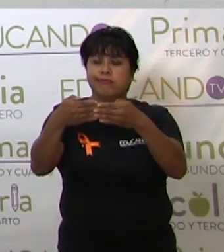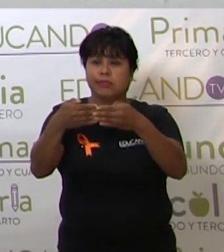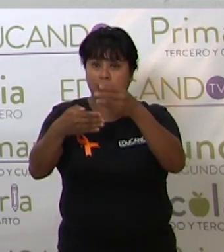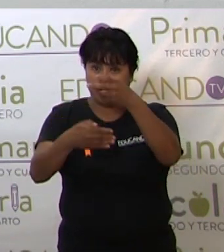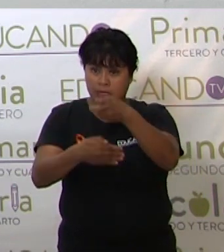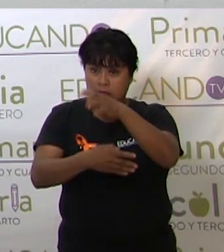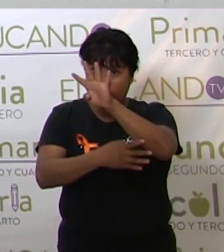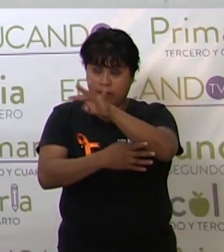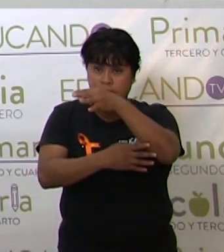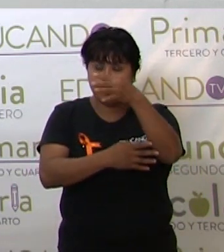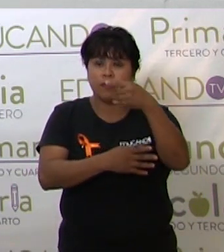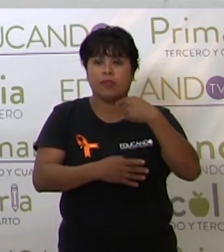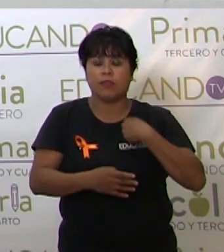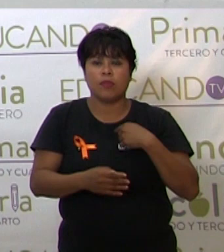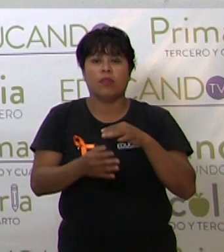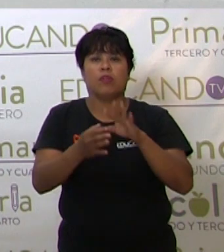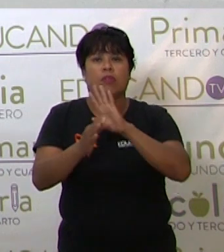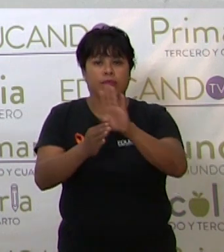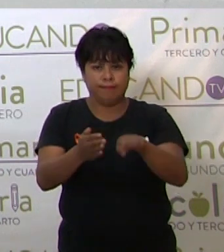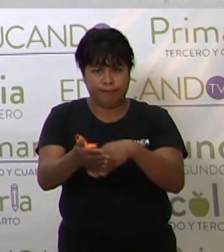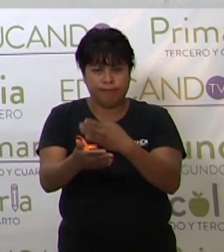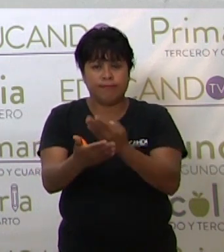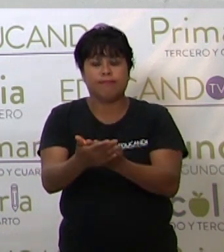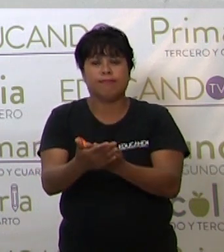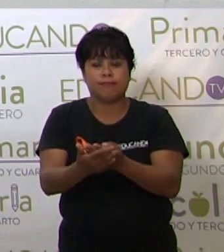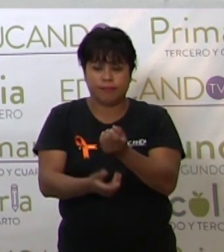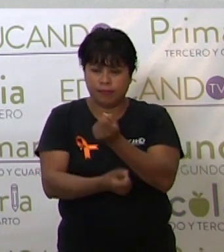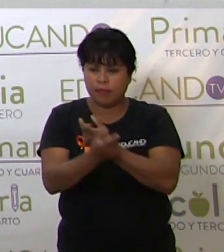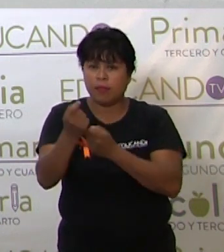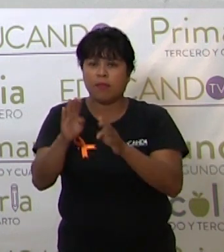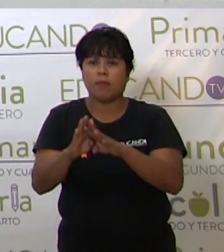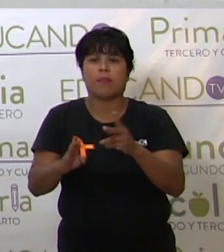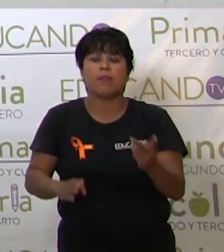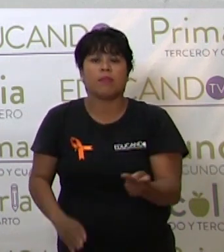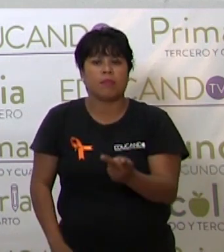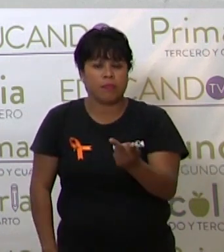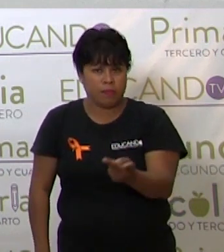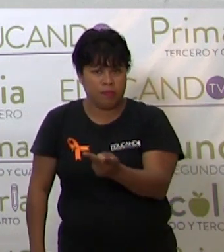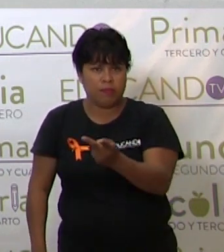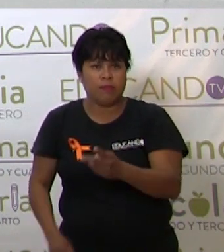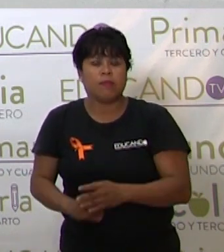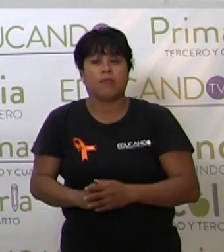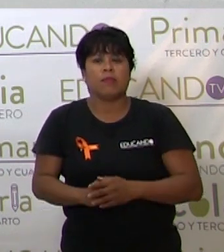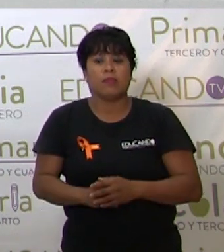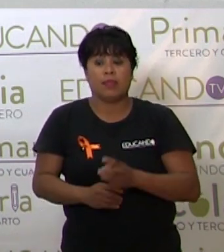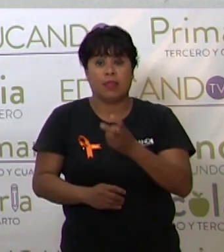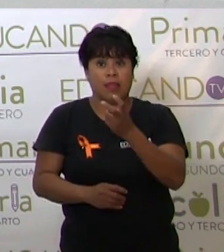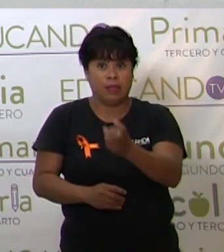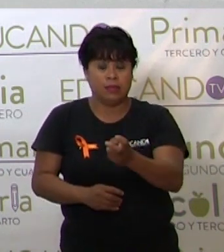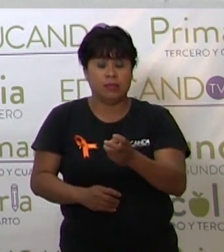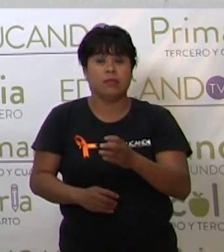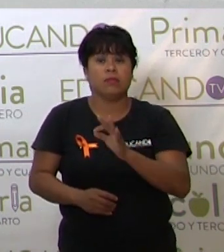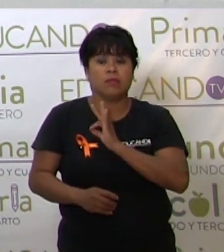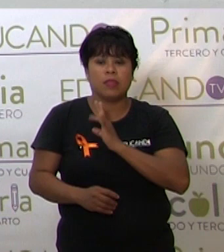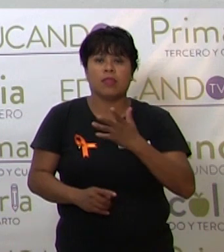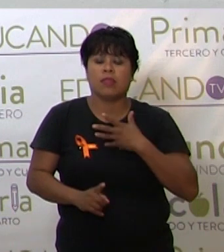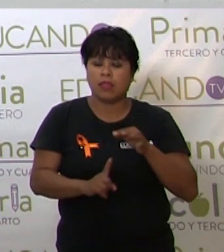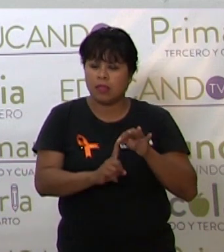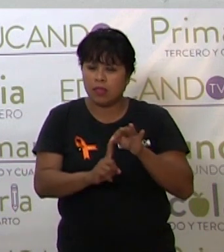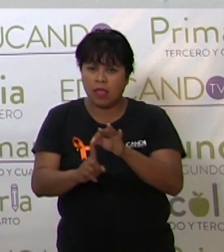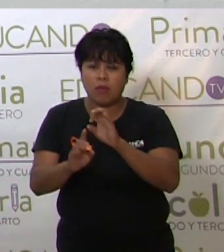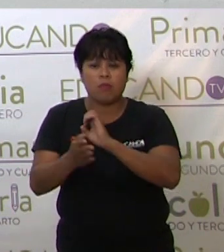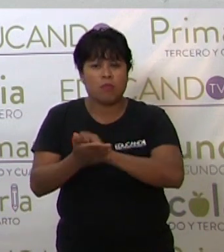la tabla comparativa yo les proponía algunas preguntas, las cuales los iba a guiar o